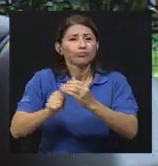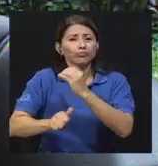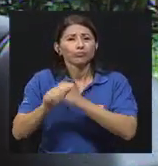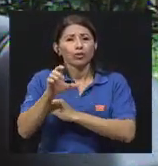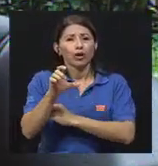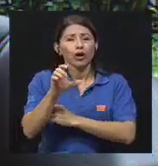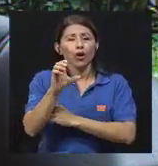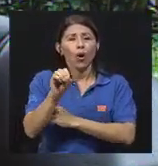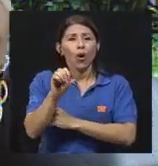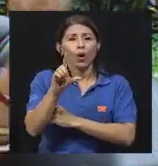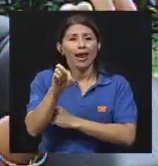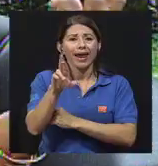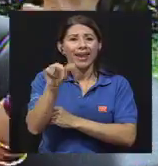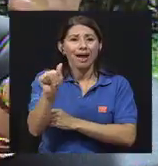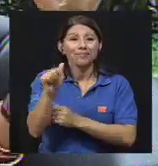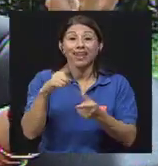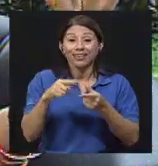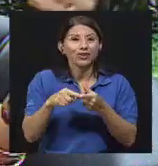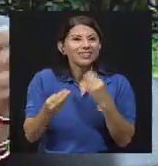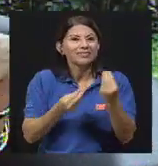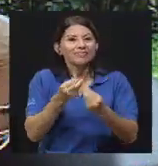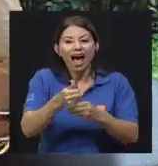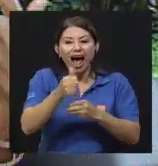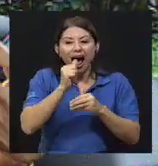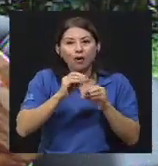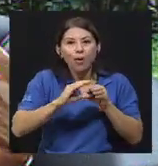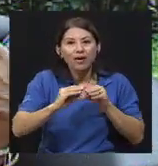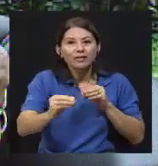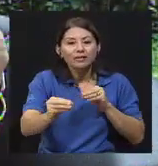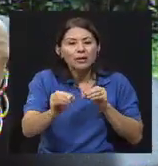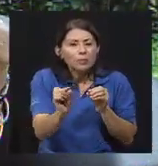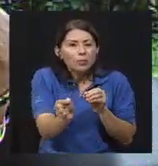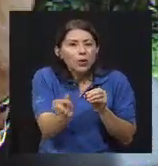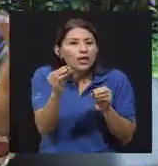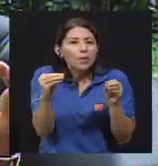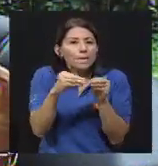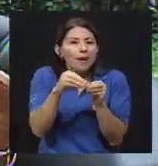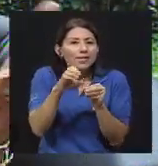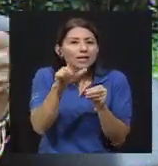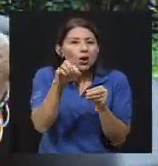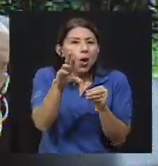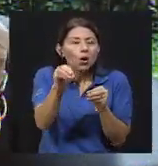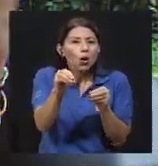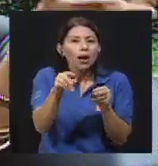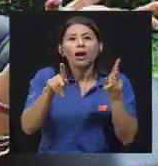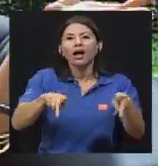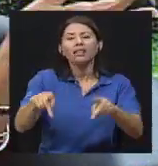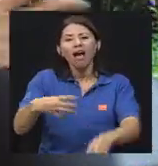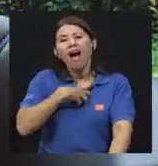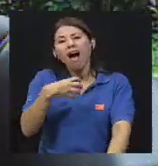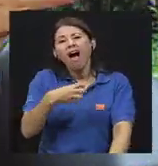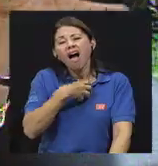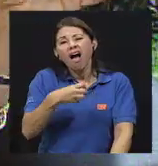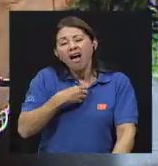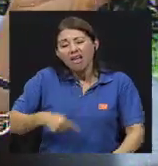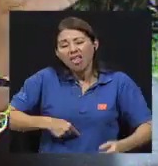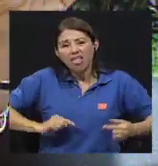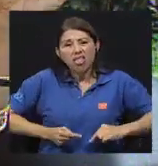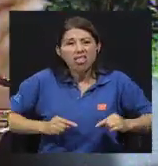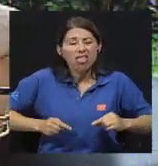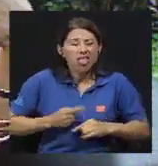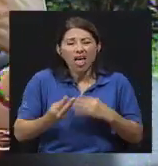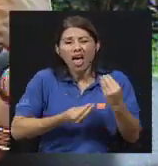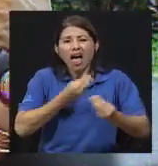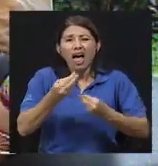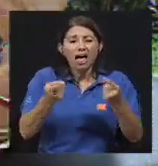cloro que había en el agua. Y la gente se quejó de que sabía feo, de que les daba gastritis, de que les manchaba la ropa. En fin, una serie de